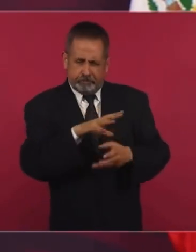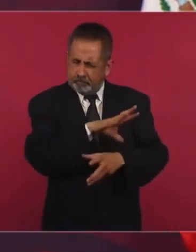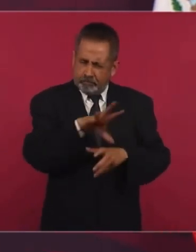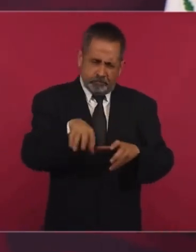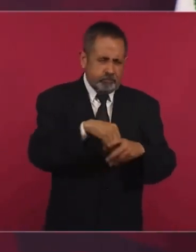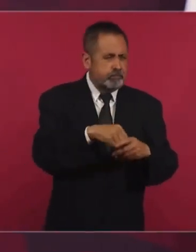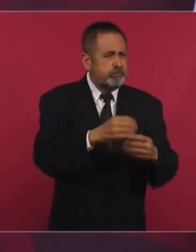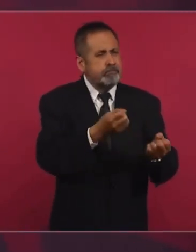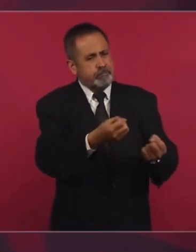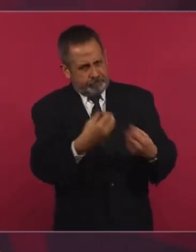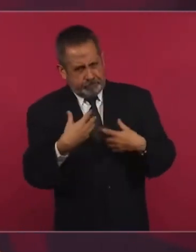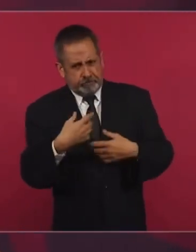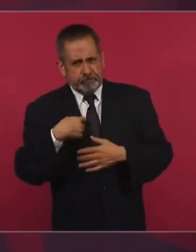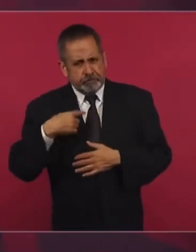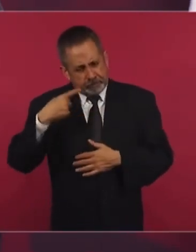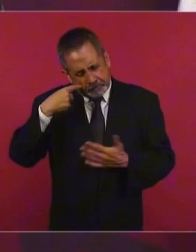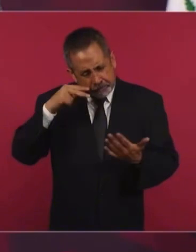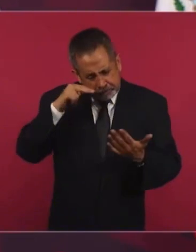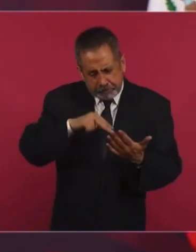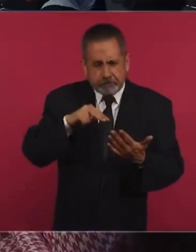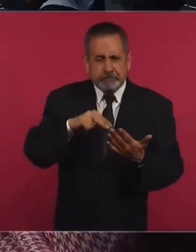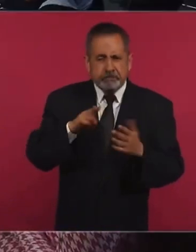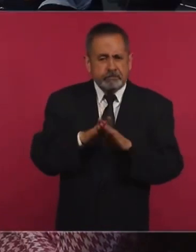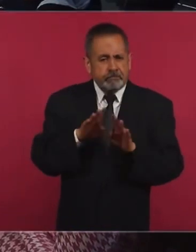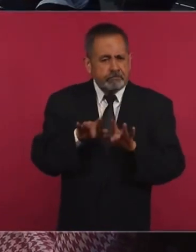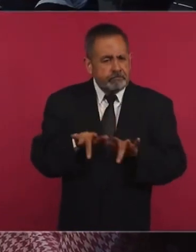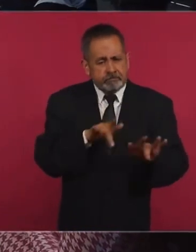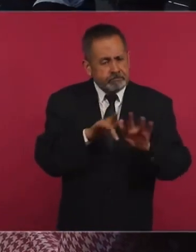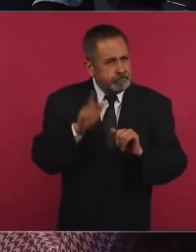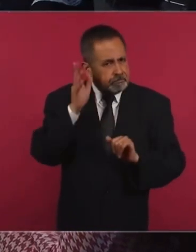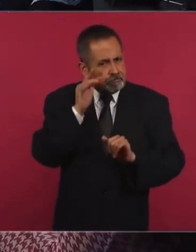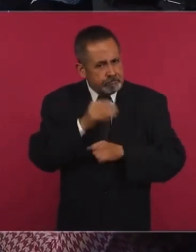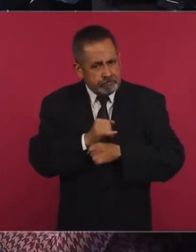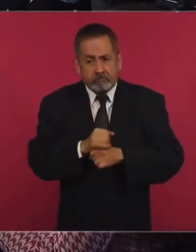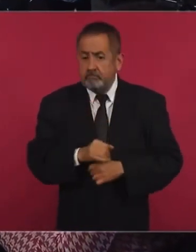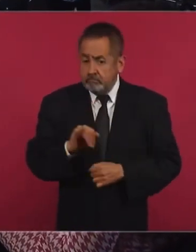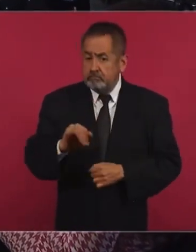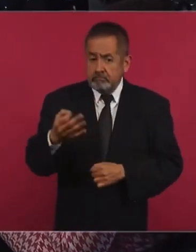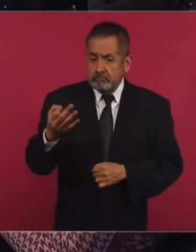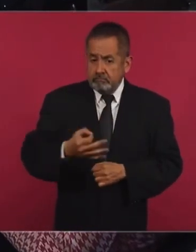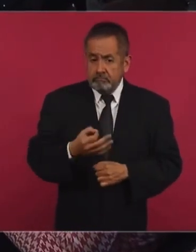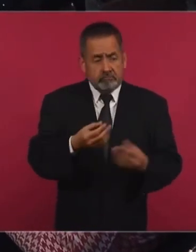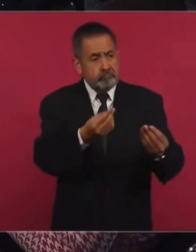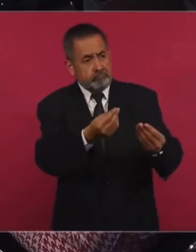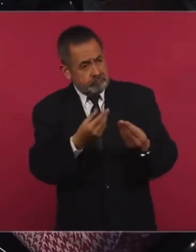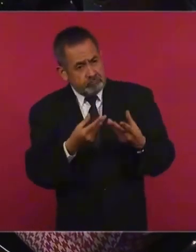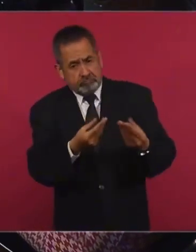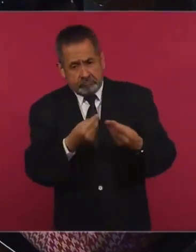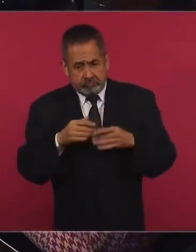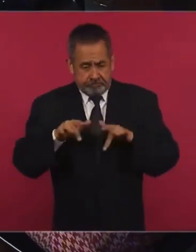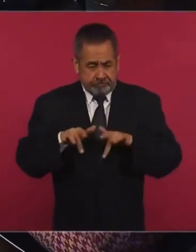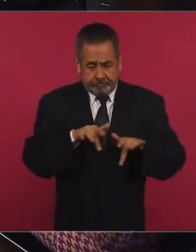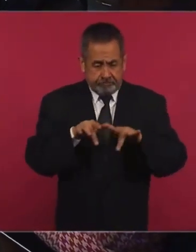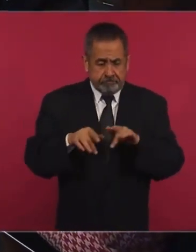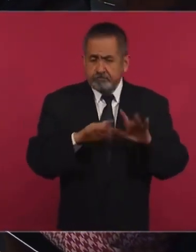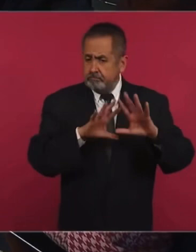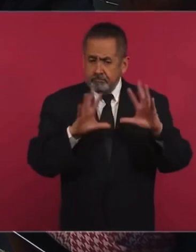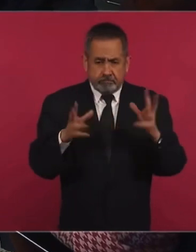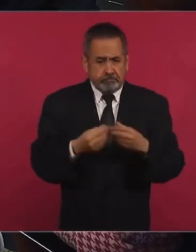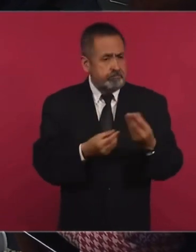lo que tenían. Y sí, nos enviaron grabaciones. También